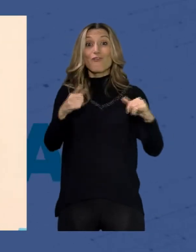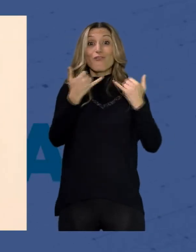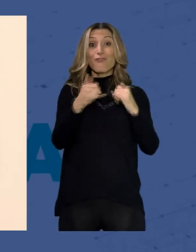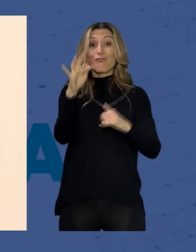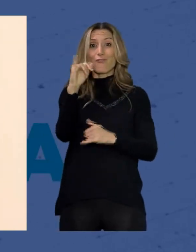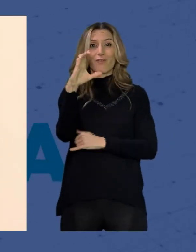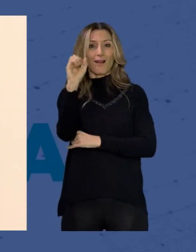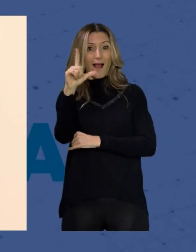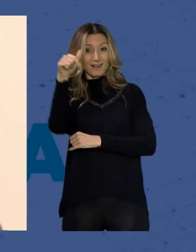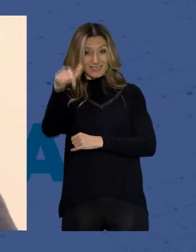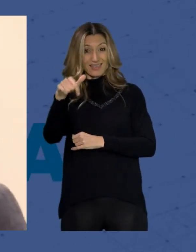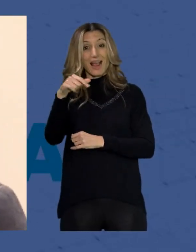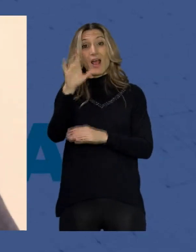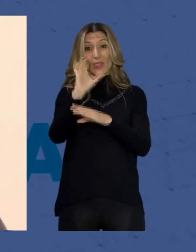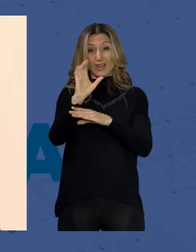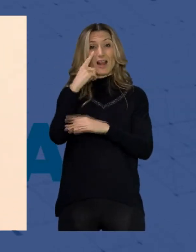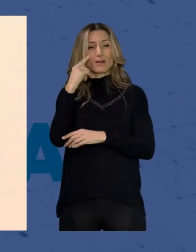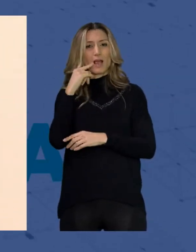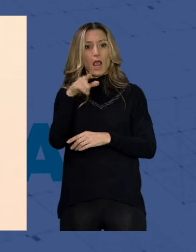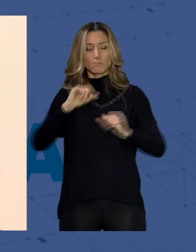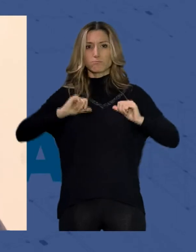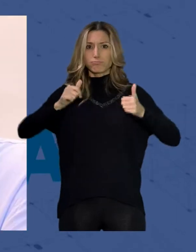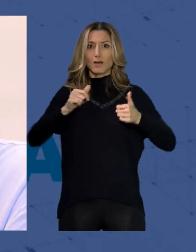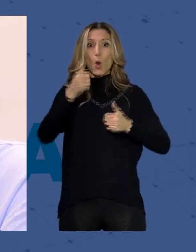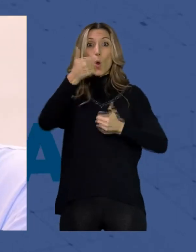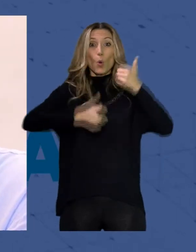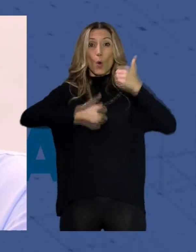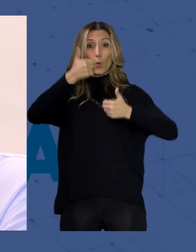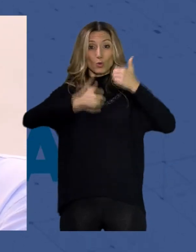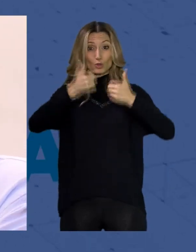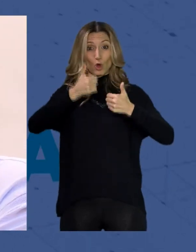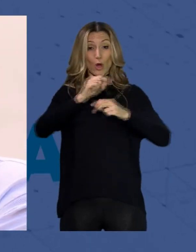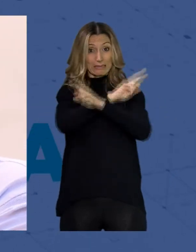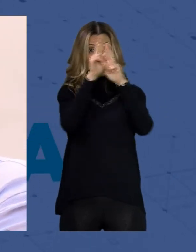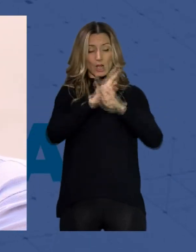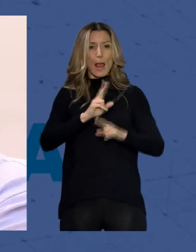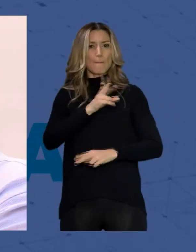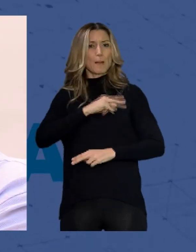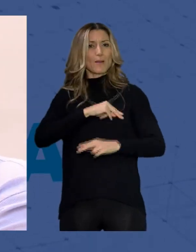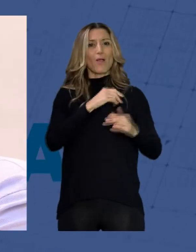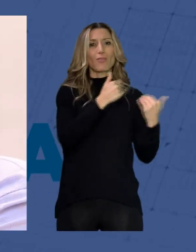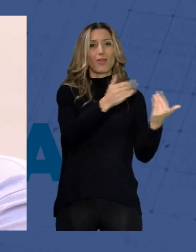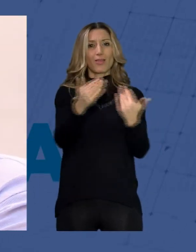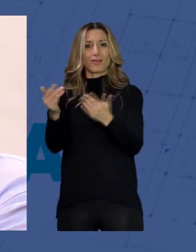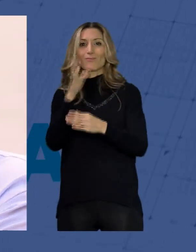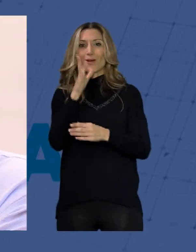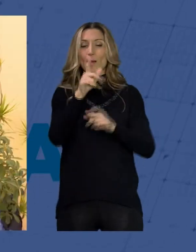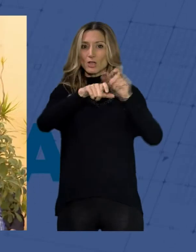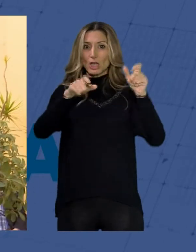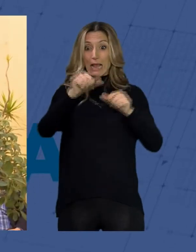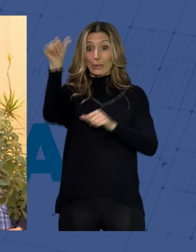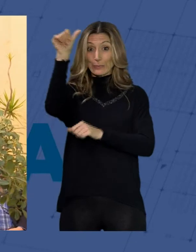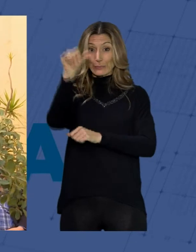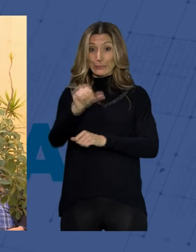haya creado un certamen nacional en el que se premiará a las mejores series estrenadas desde septiembre del año 2020